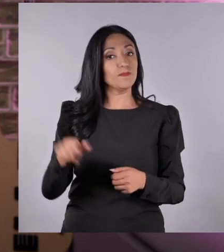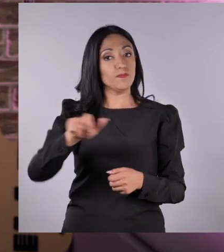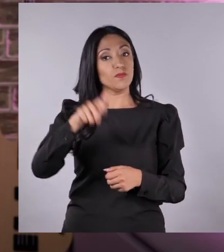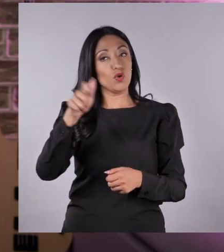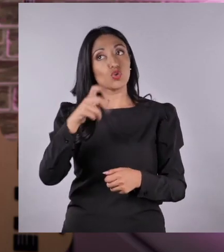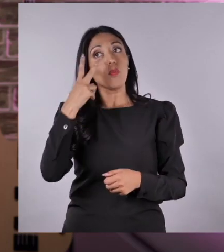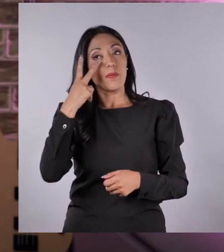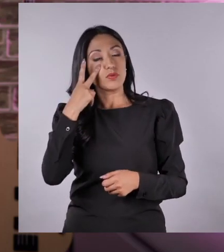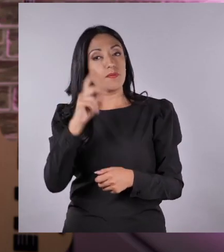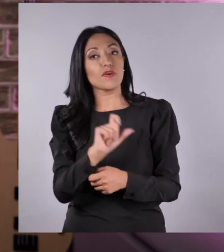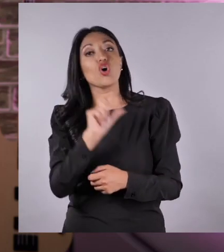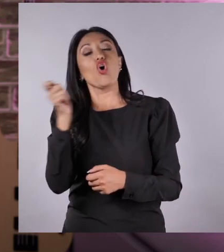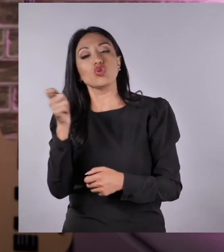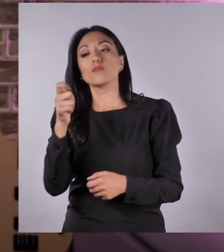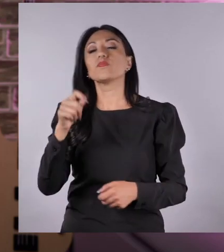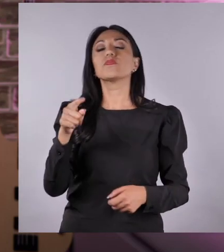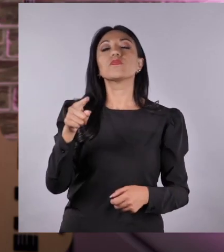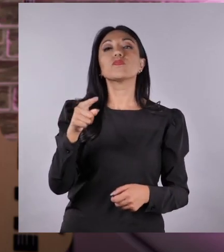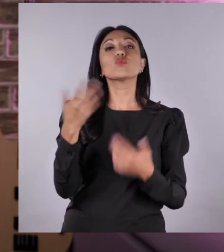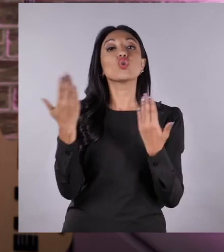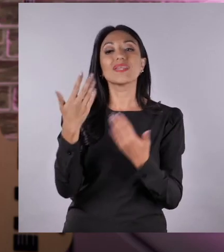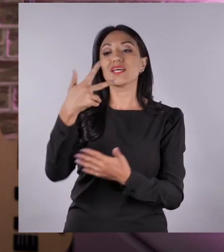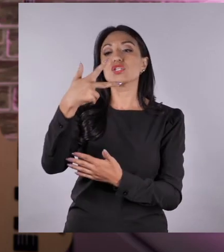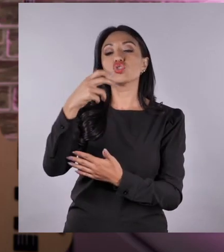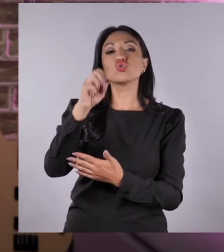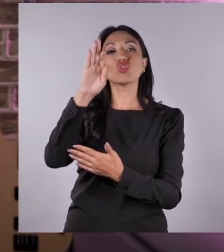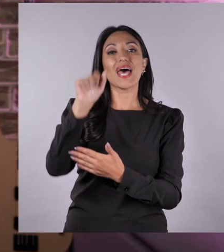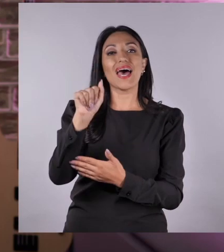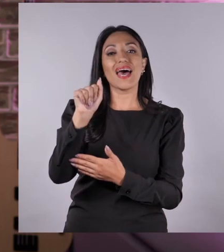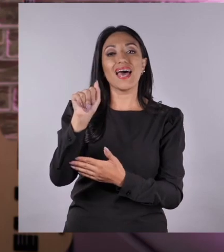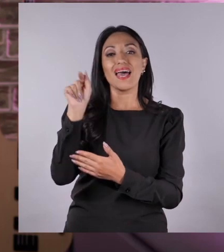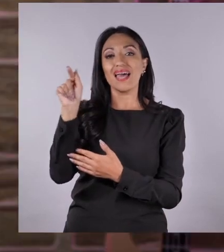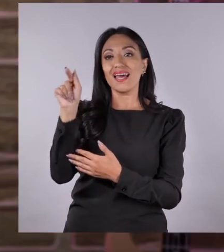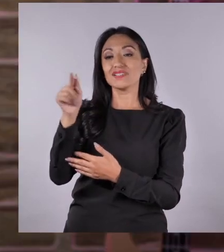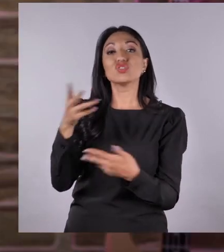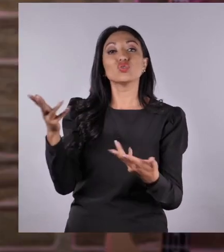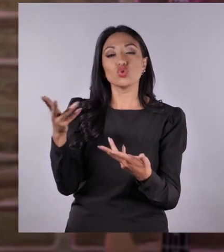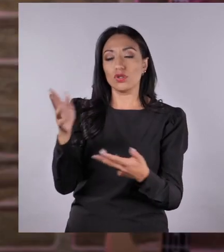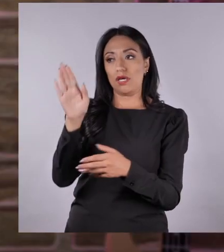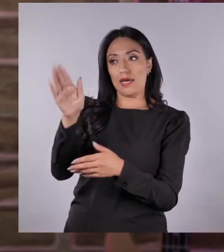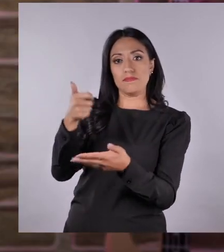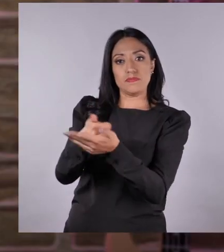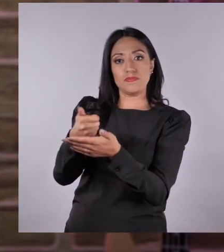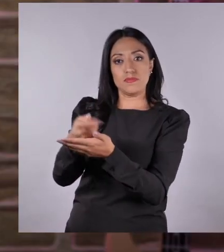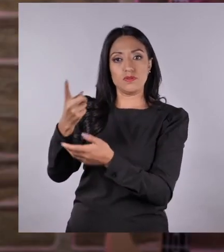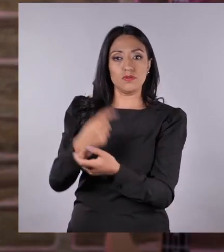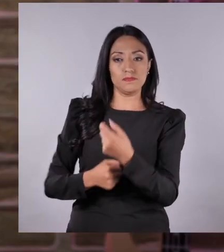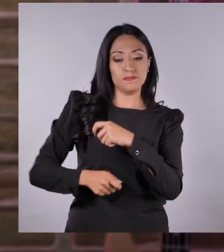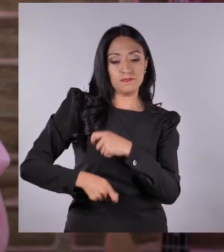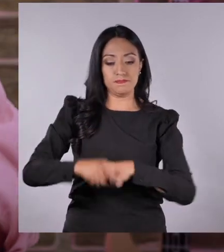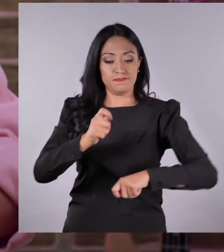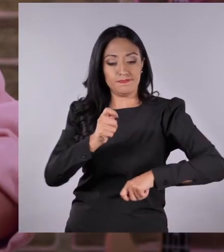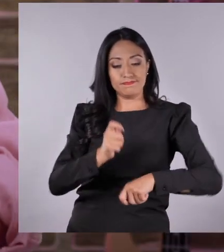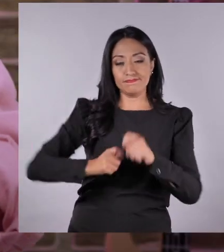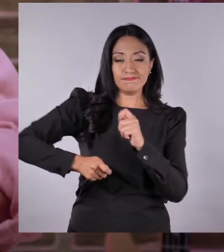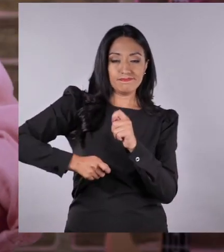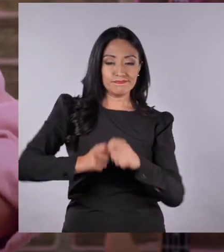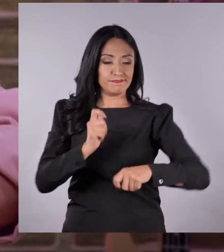Y ahora escuchemos la bomba, que viene del Chota. Esta canción se llama Chuchaki, y es del grupo Marabú.